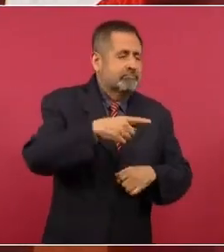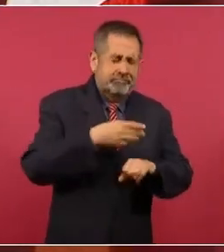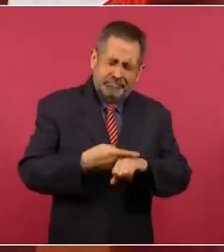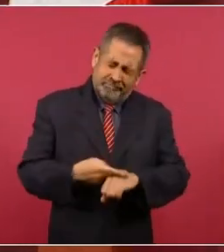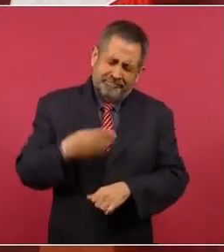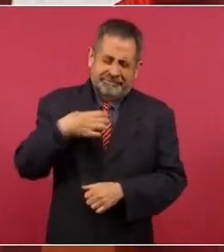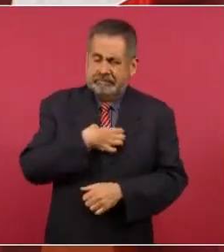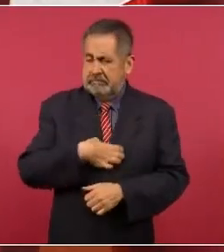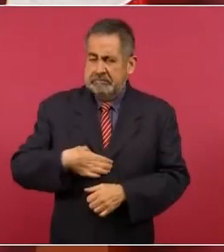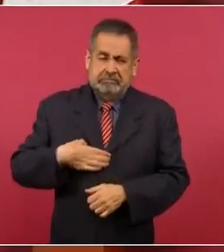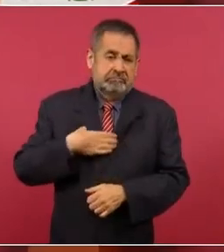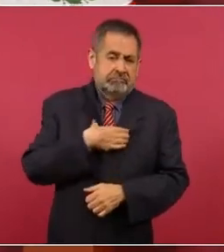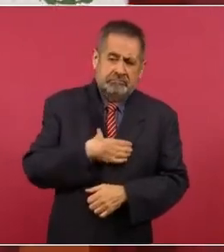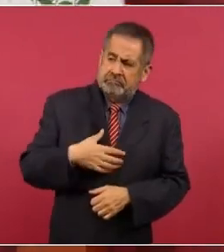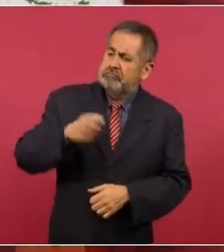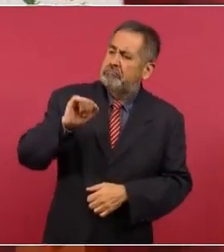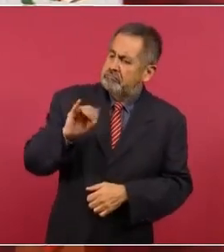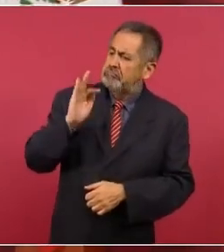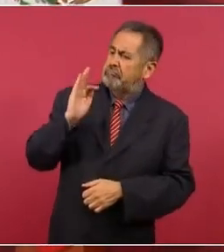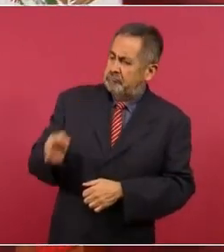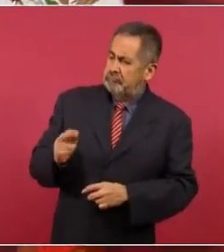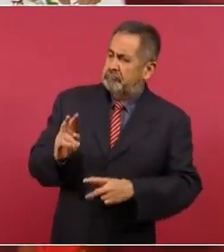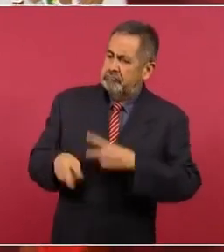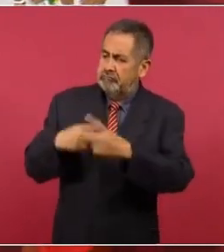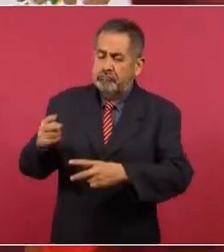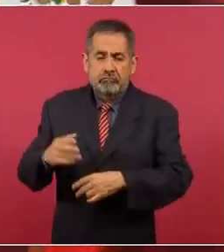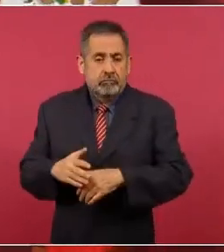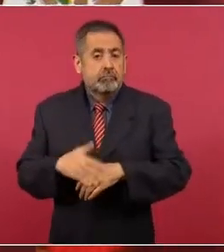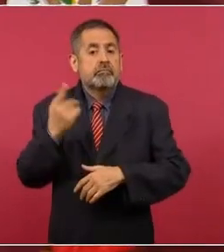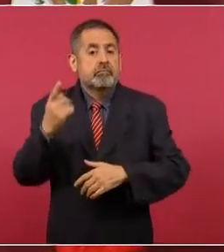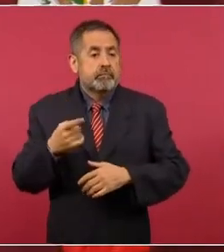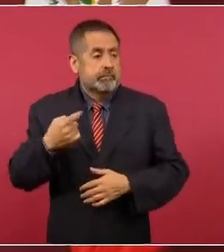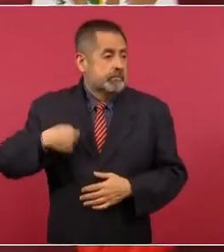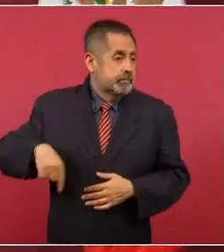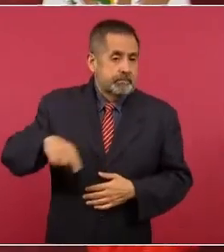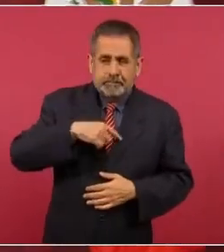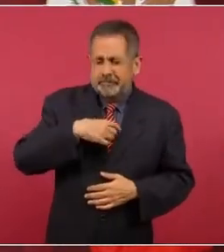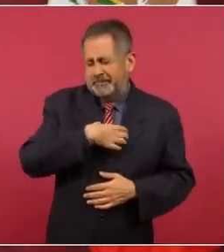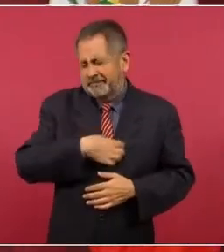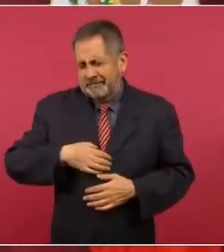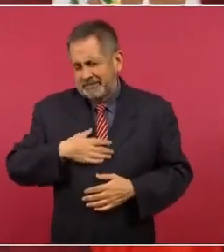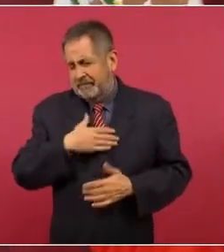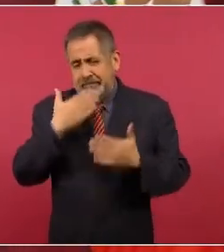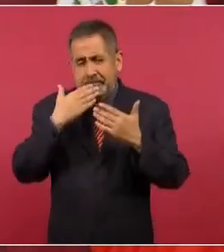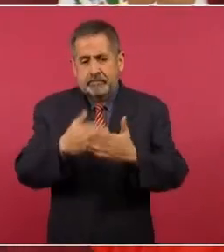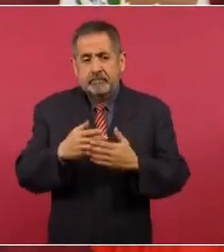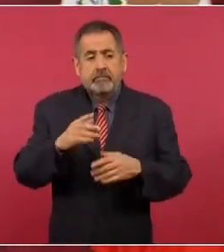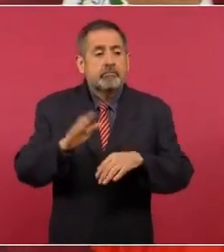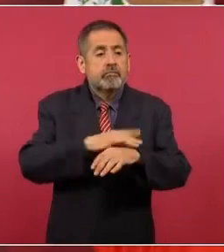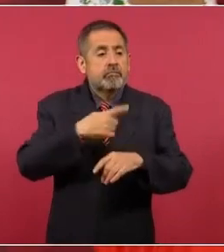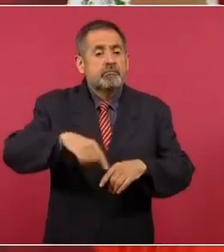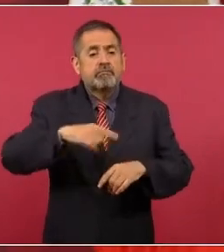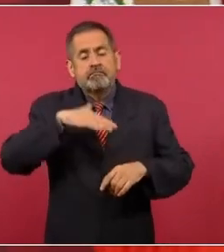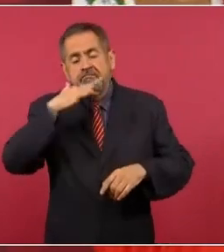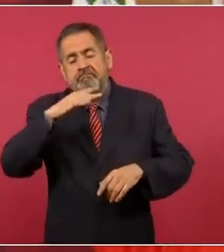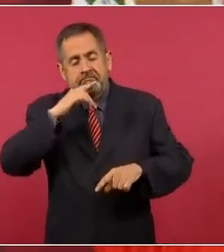por el combate que ha habido a la corrupción.